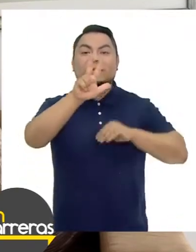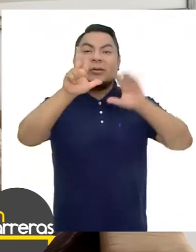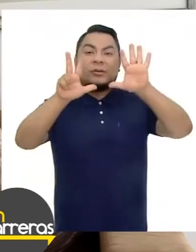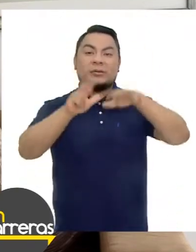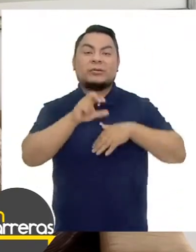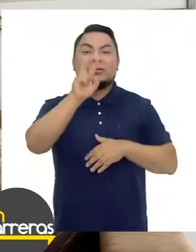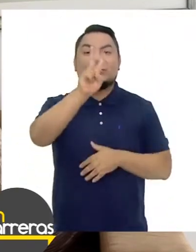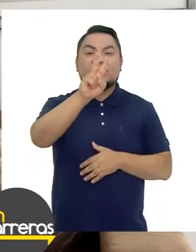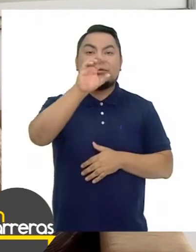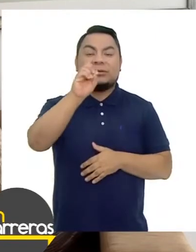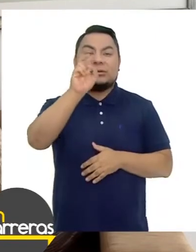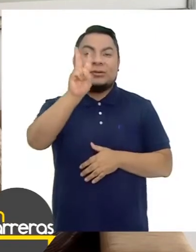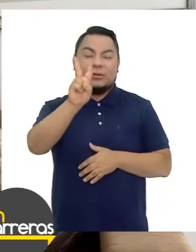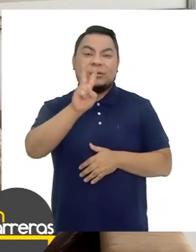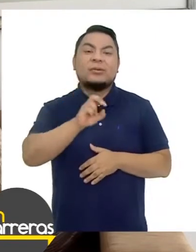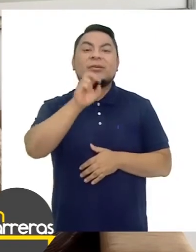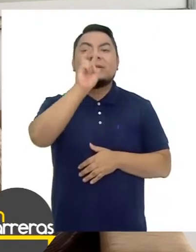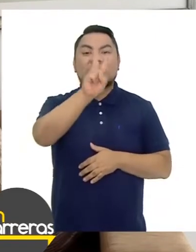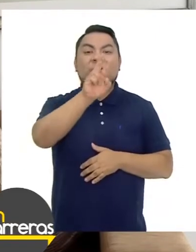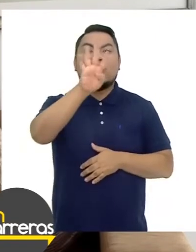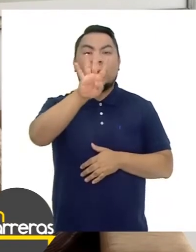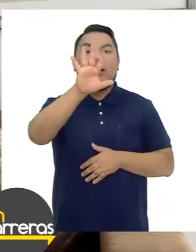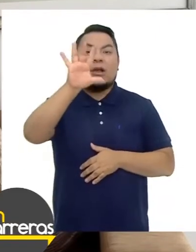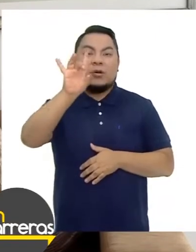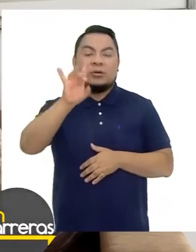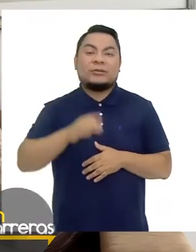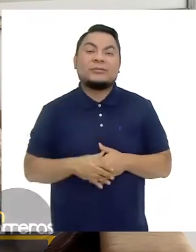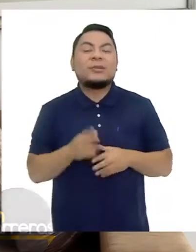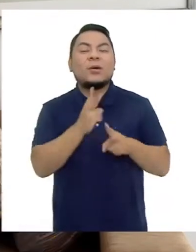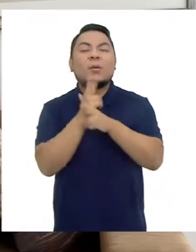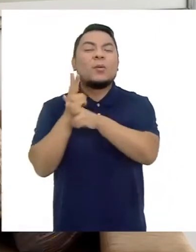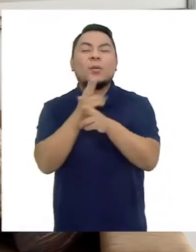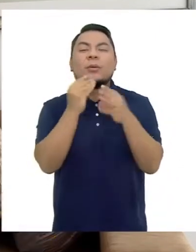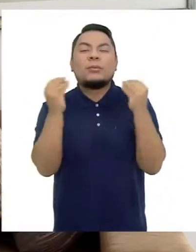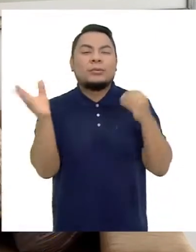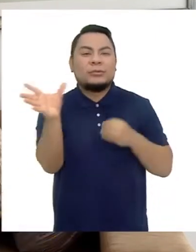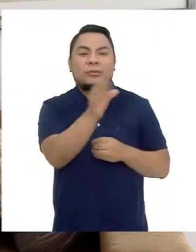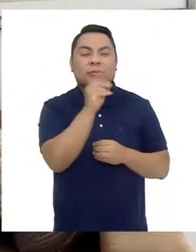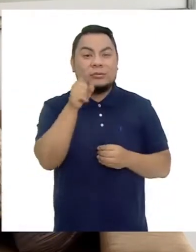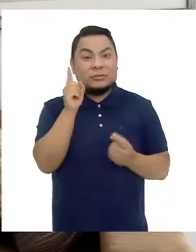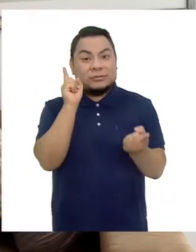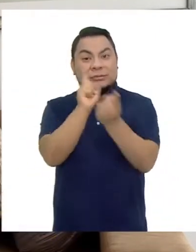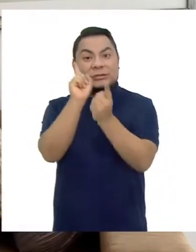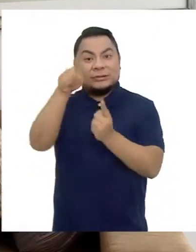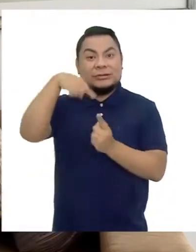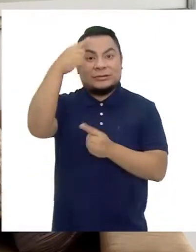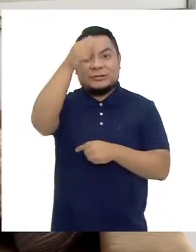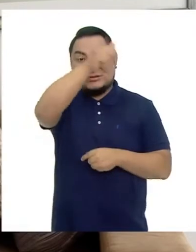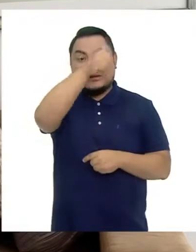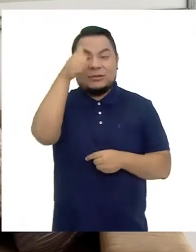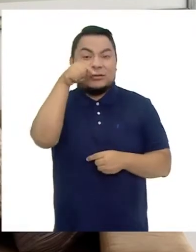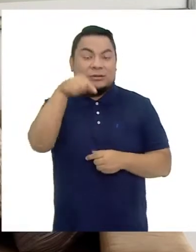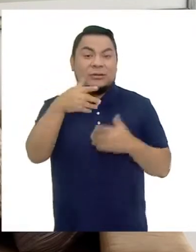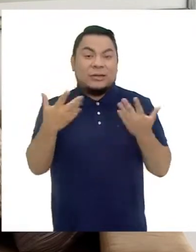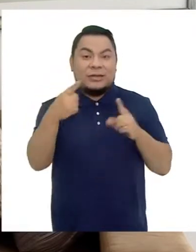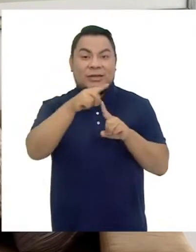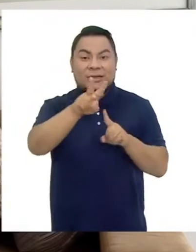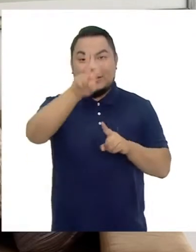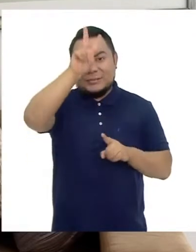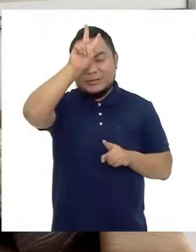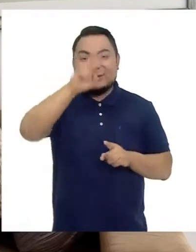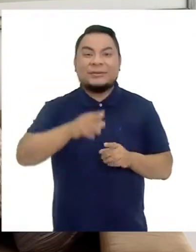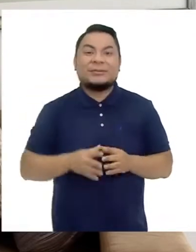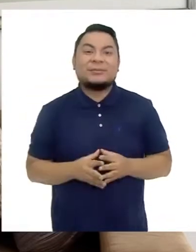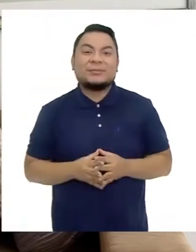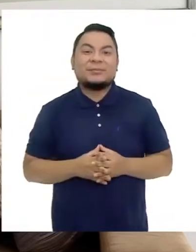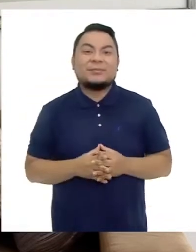938 202 248 Cuídense Mucho Y nos Reencontramos El próximo domingo